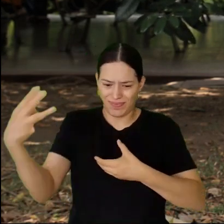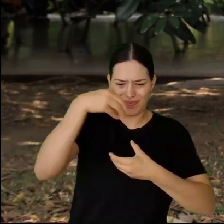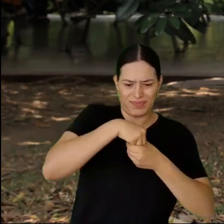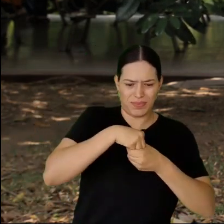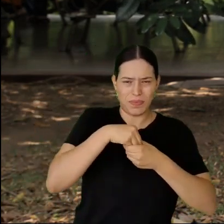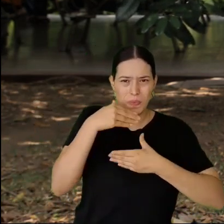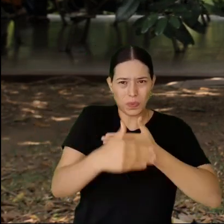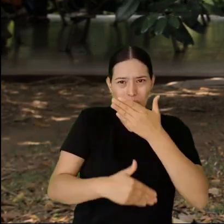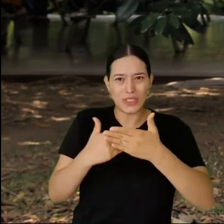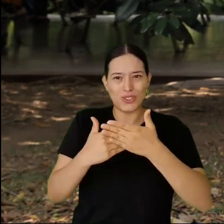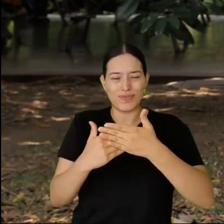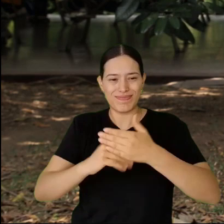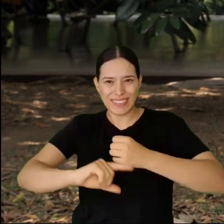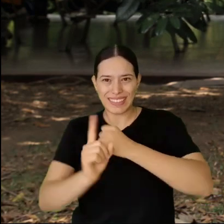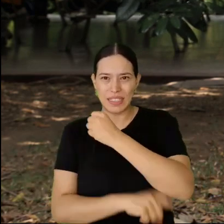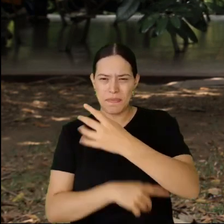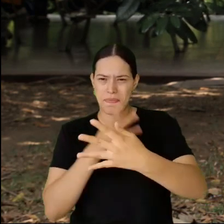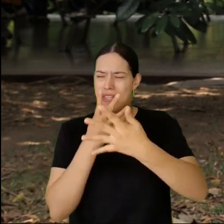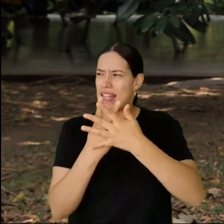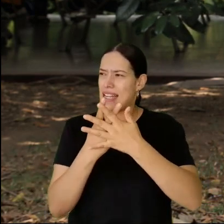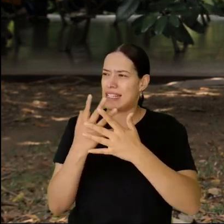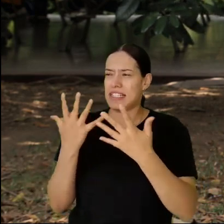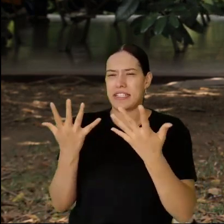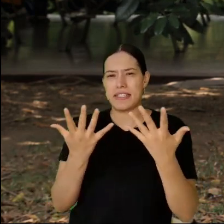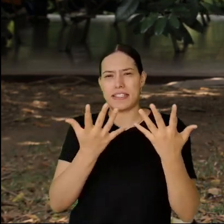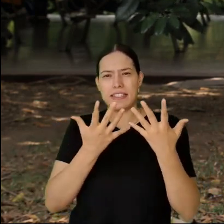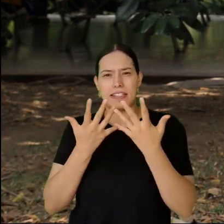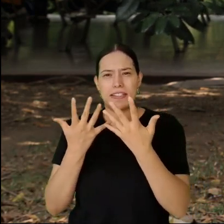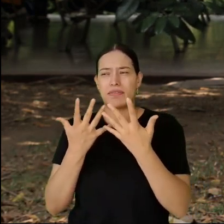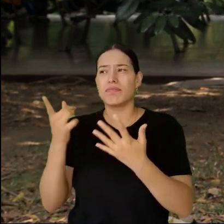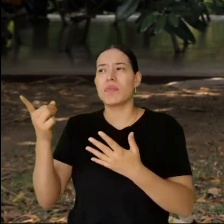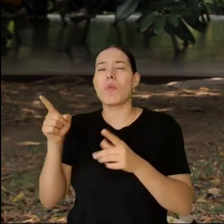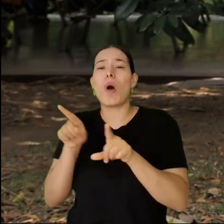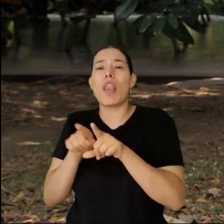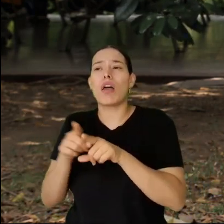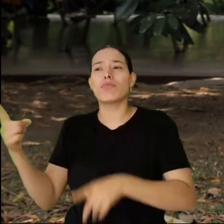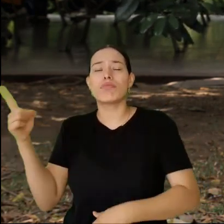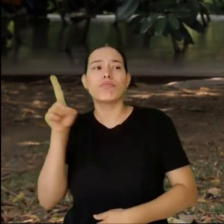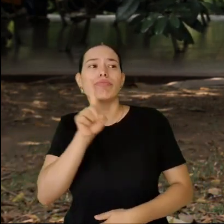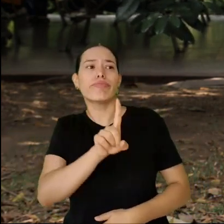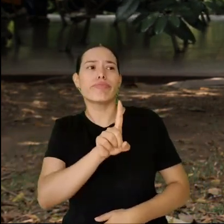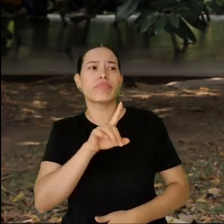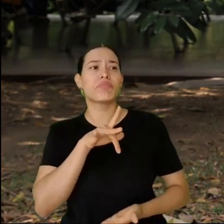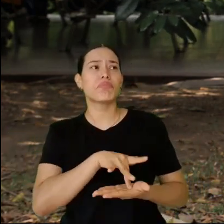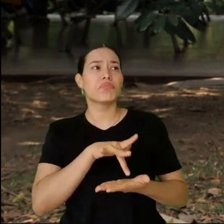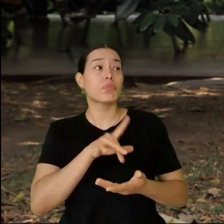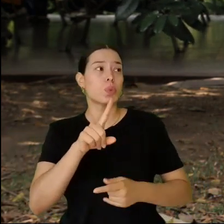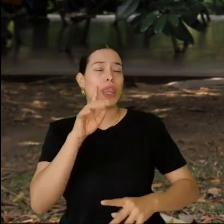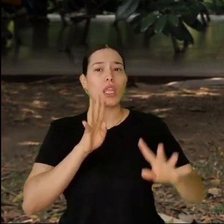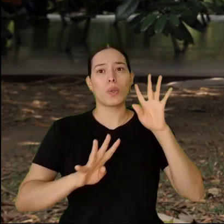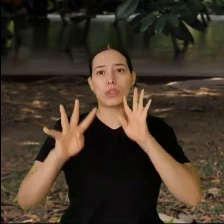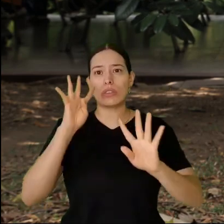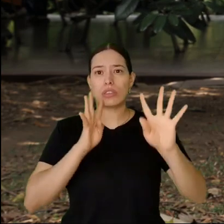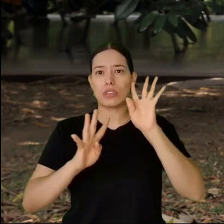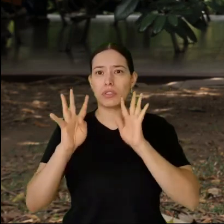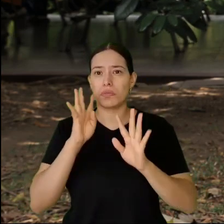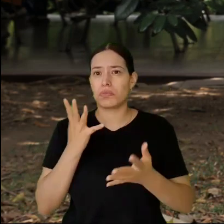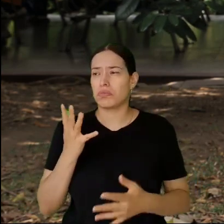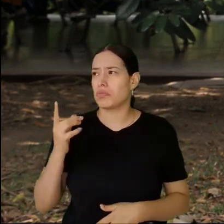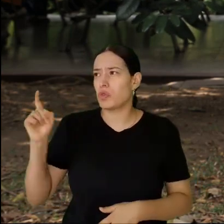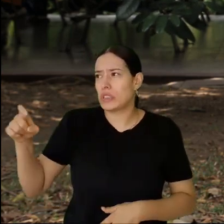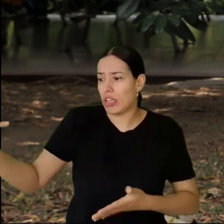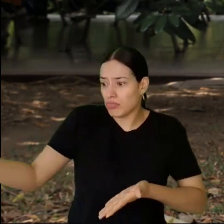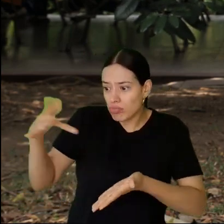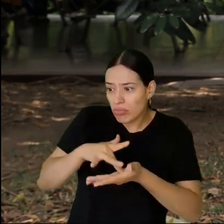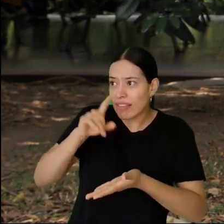los procesos penales, porque la mayoría de los casos son una figura decorativa, o sea los procuradores judiciales pueden